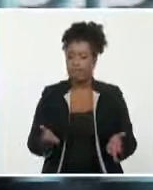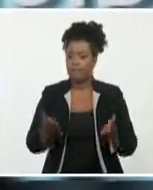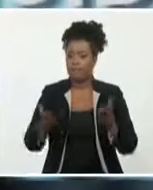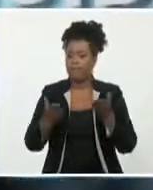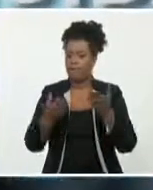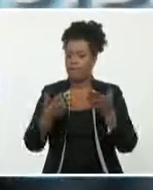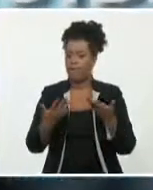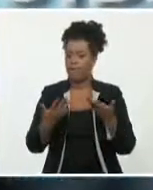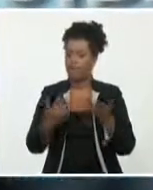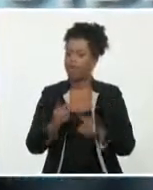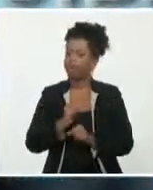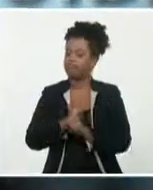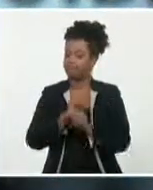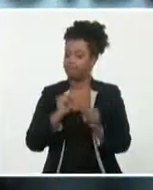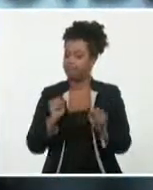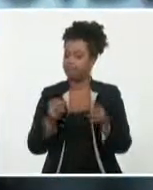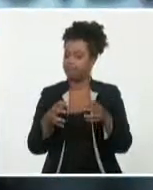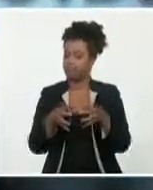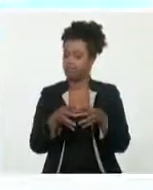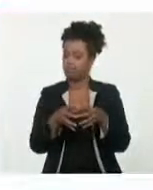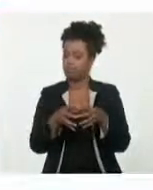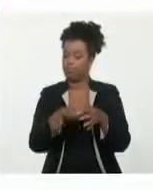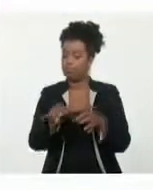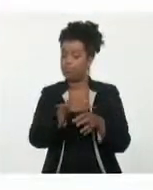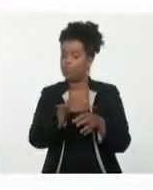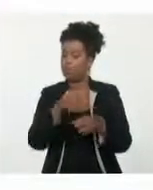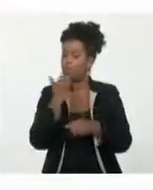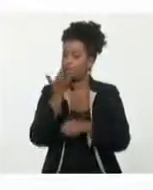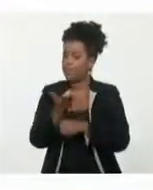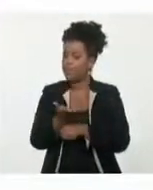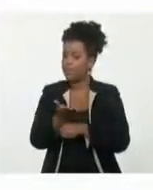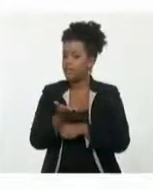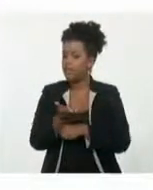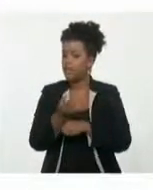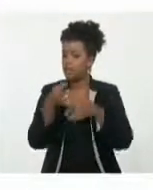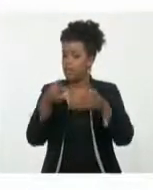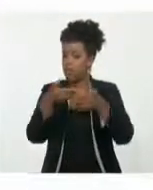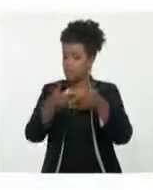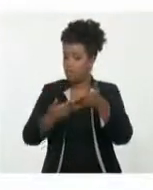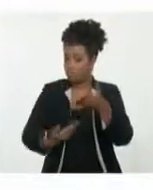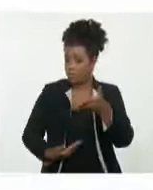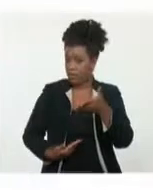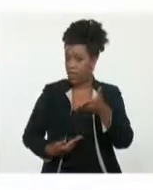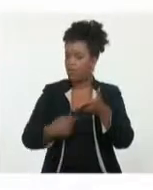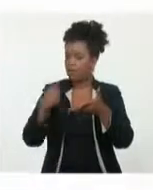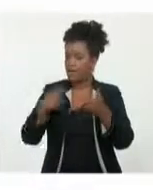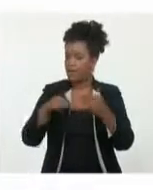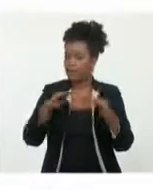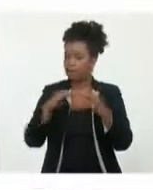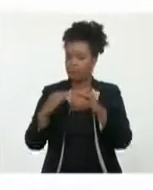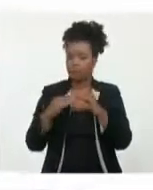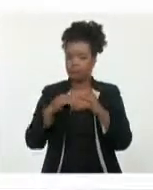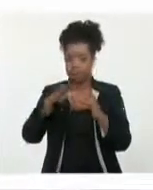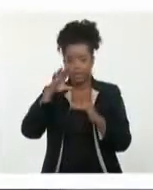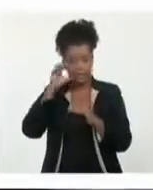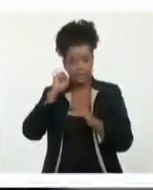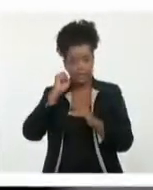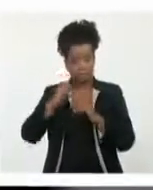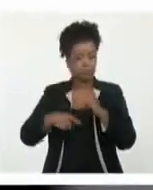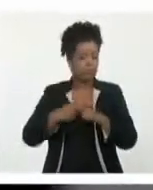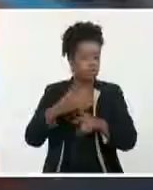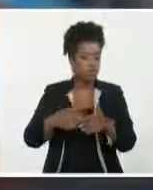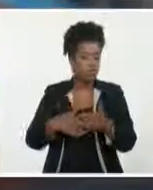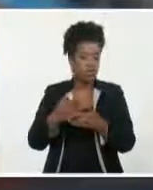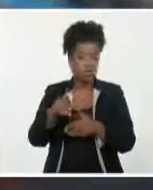democracia desde la misma. Llamó a debatir con objetividad los documentos de la cita partidista que llegarán a la base en los próximos días. Además,